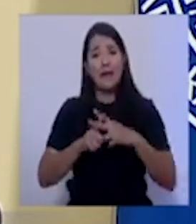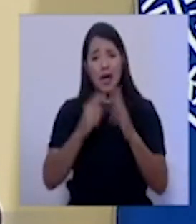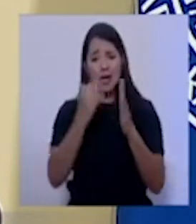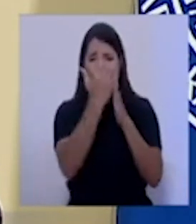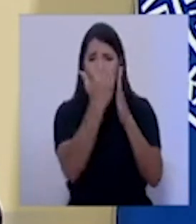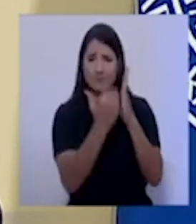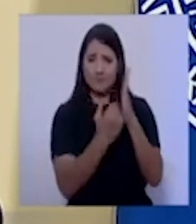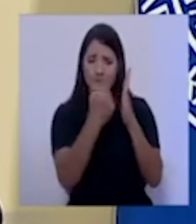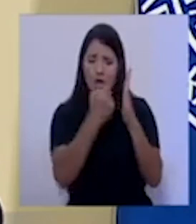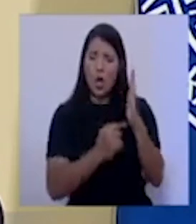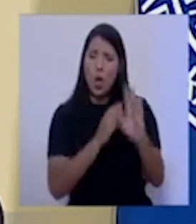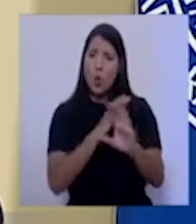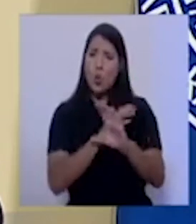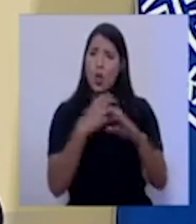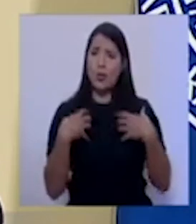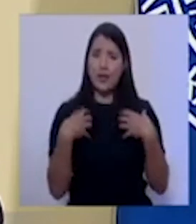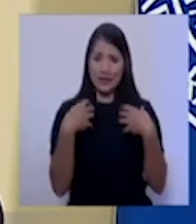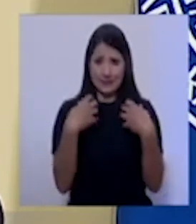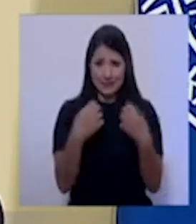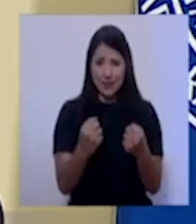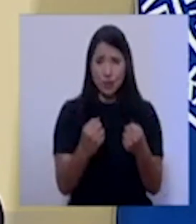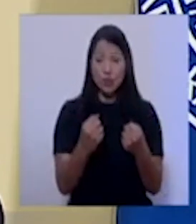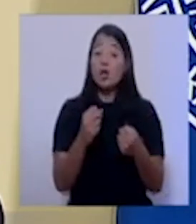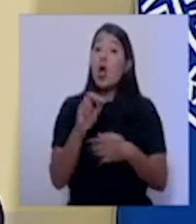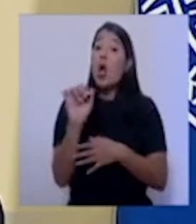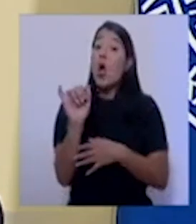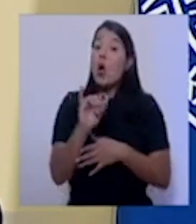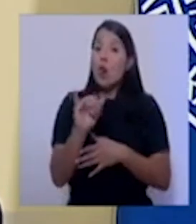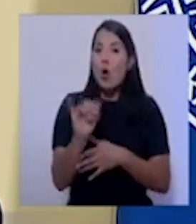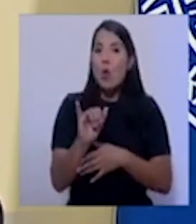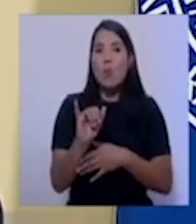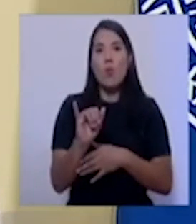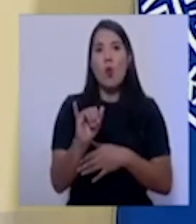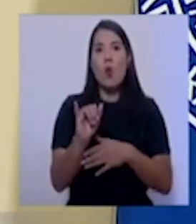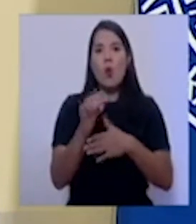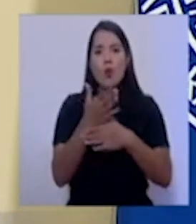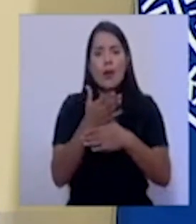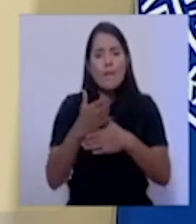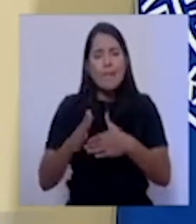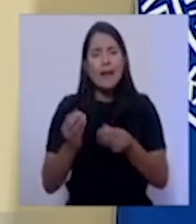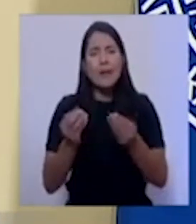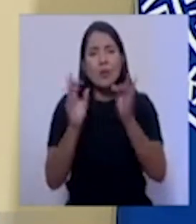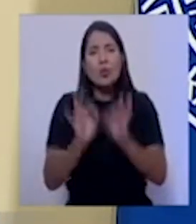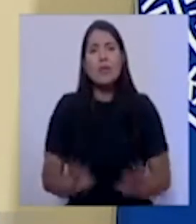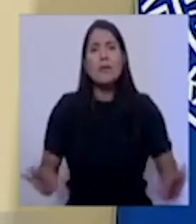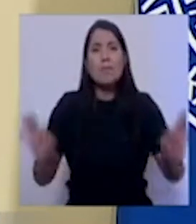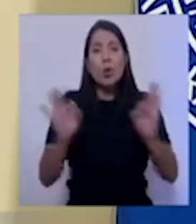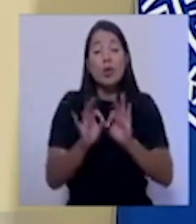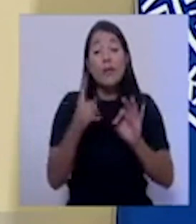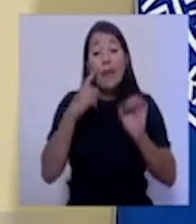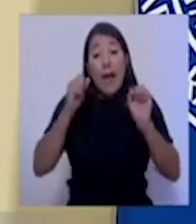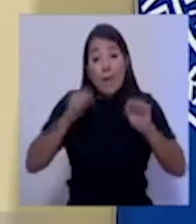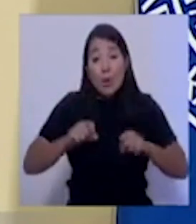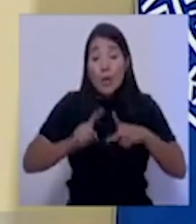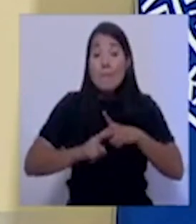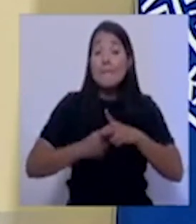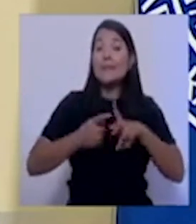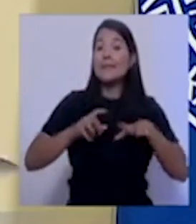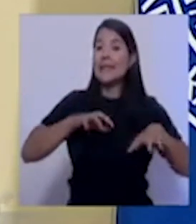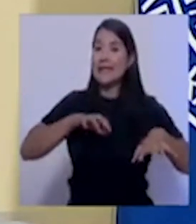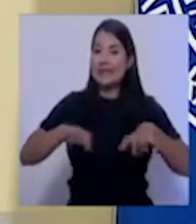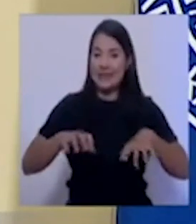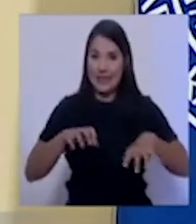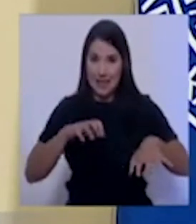bioseguridad como un paso fundamental para mantener esa reactivación económica gradual que hemos podido ir dando.